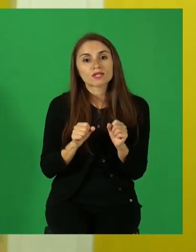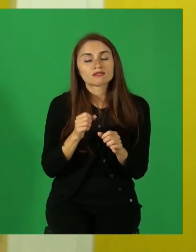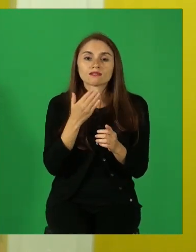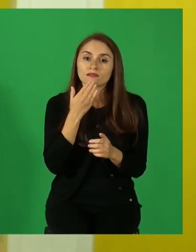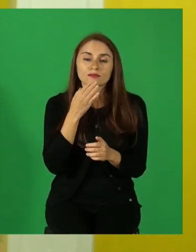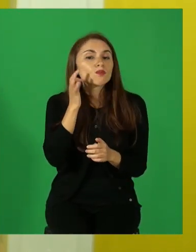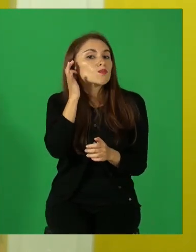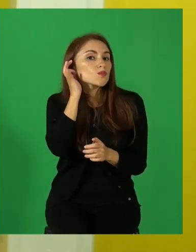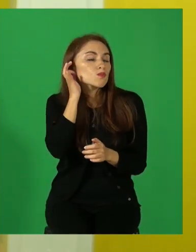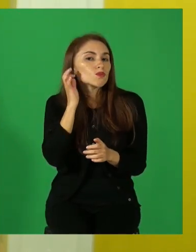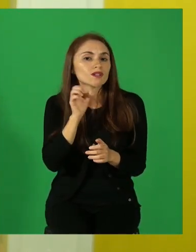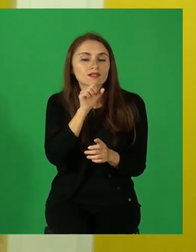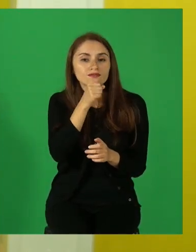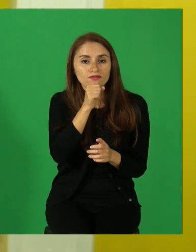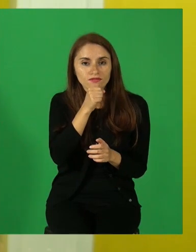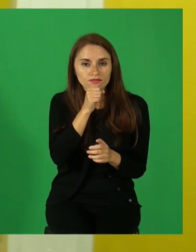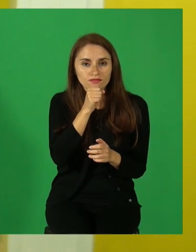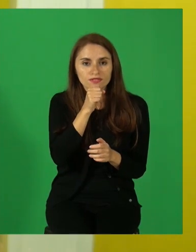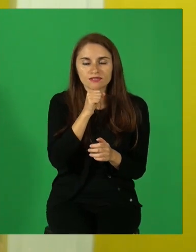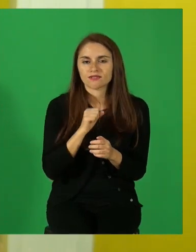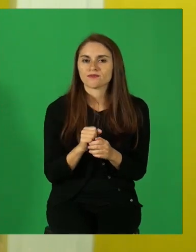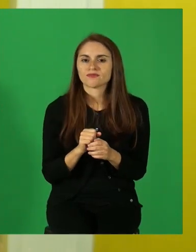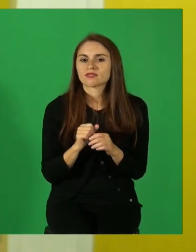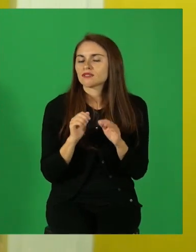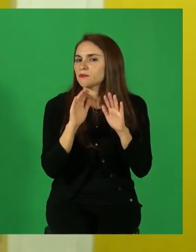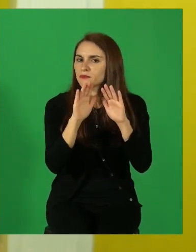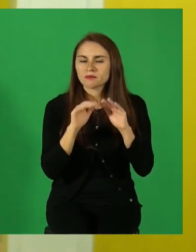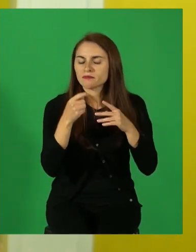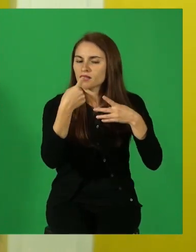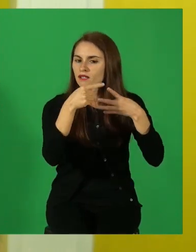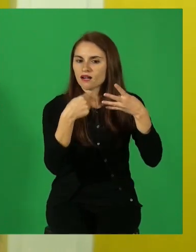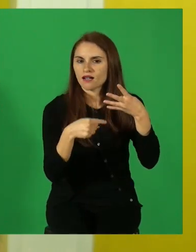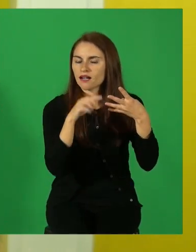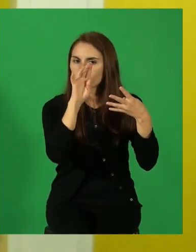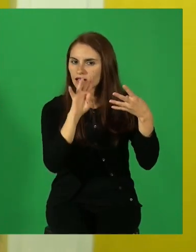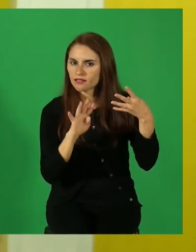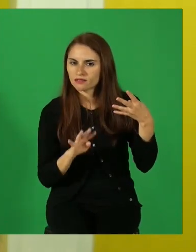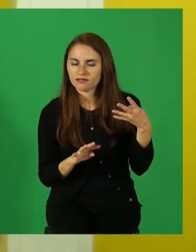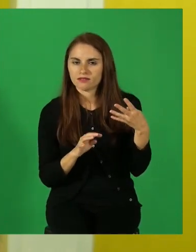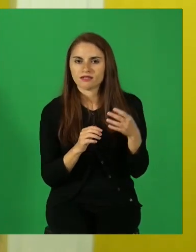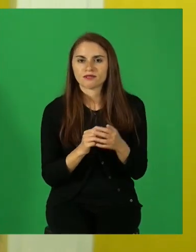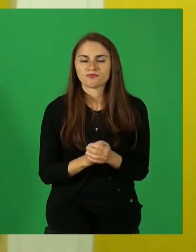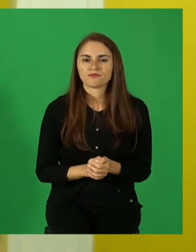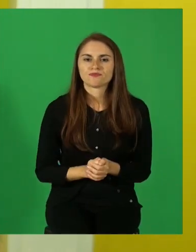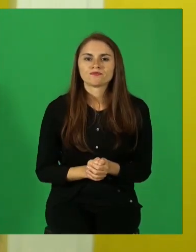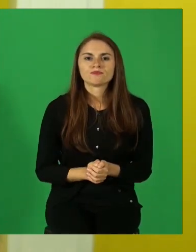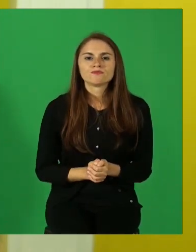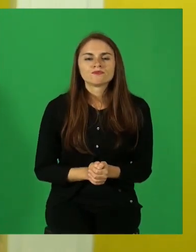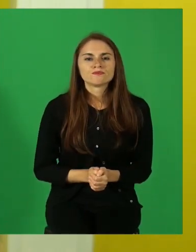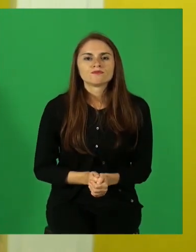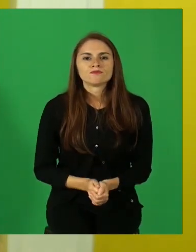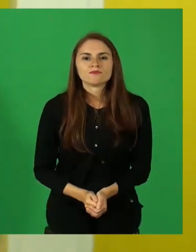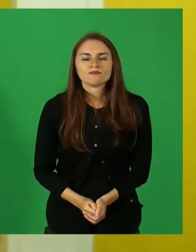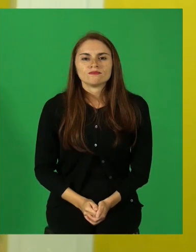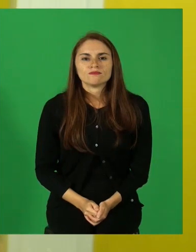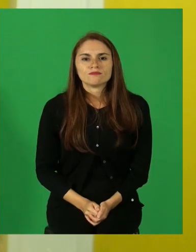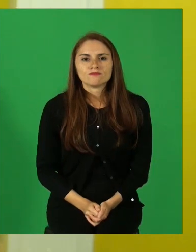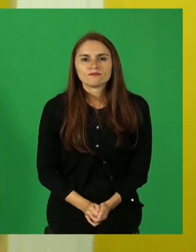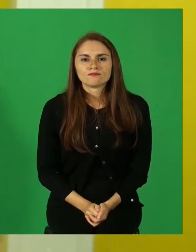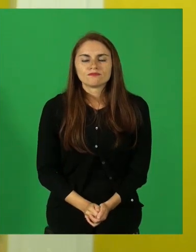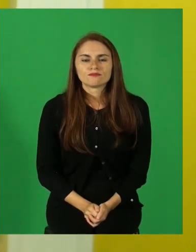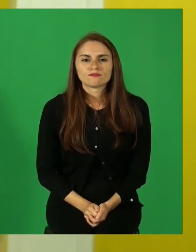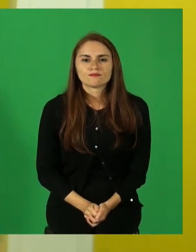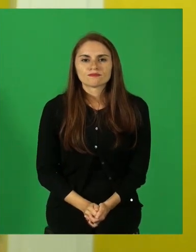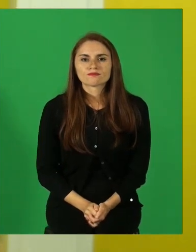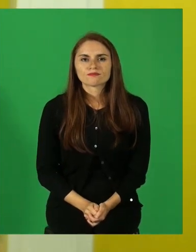que cumpla estas características y en este caso también se clasifica como el anciano o